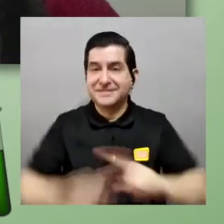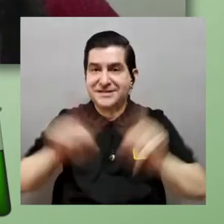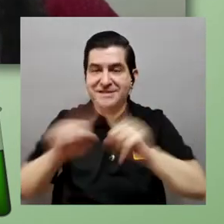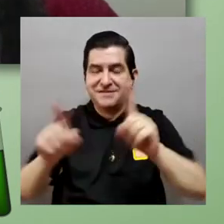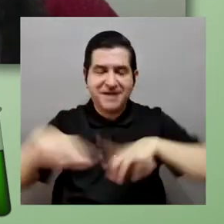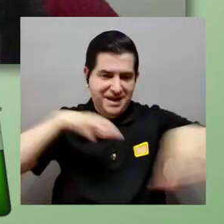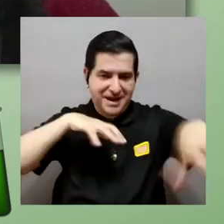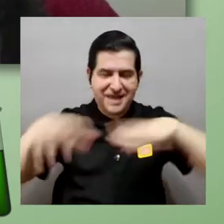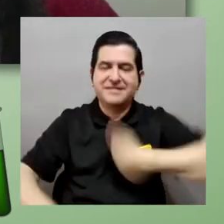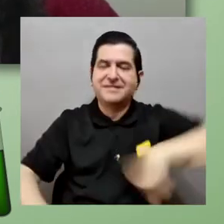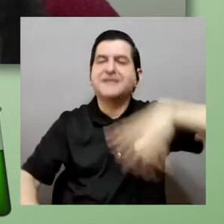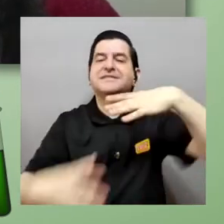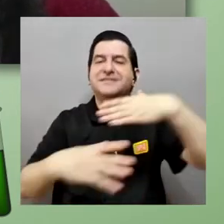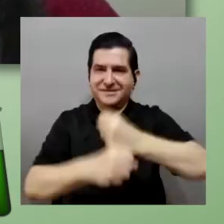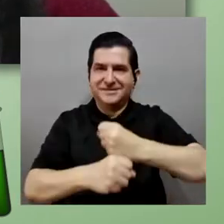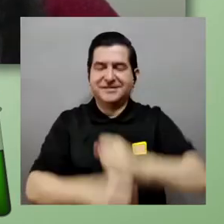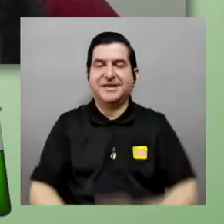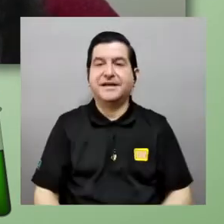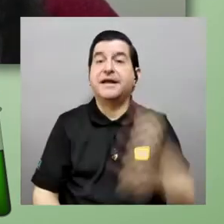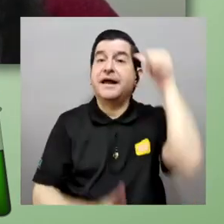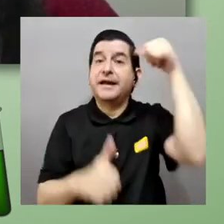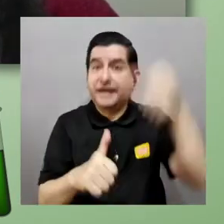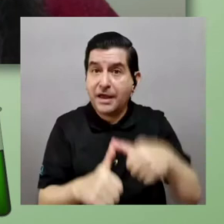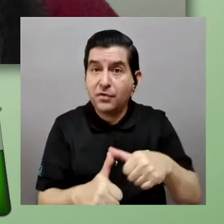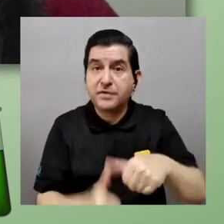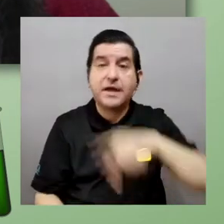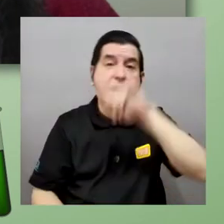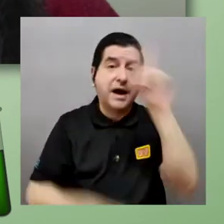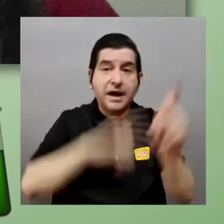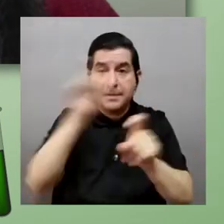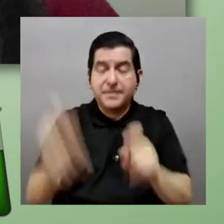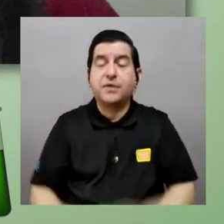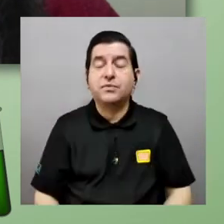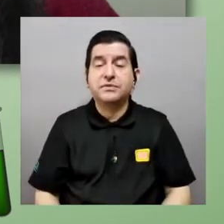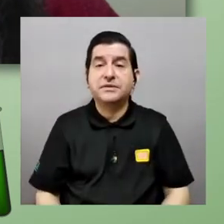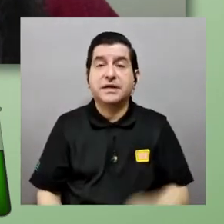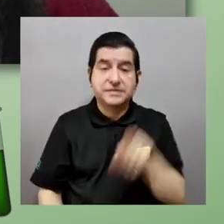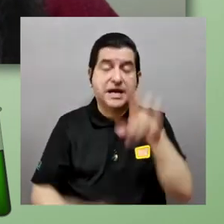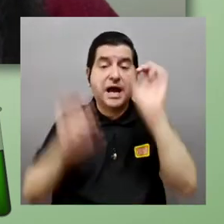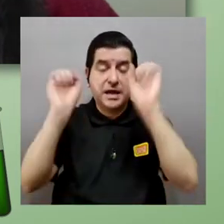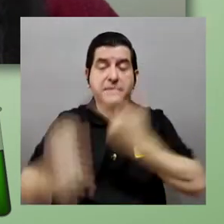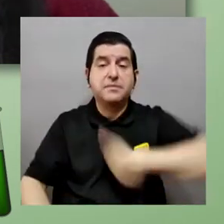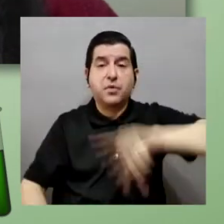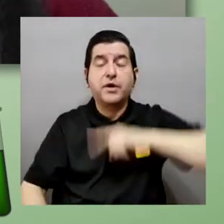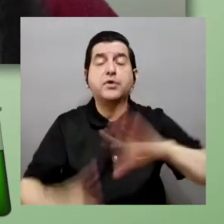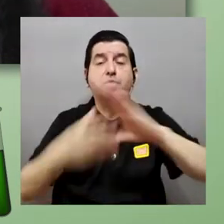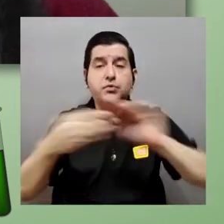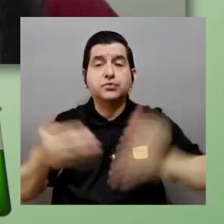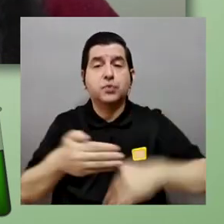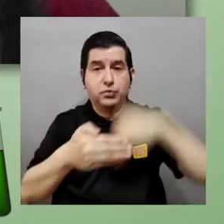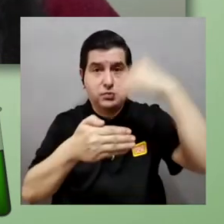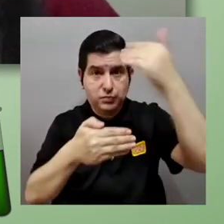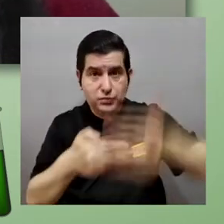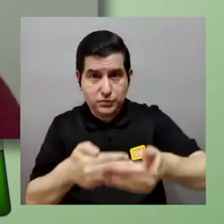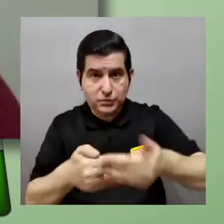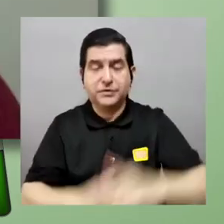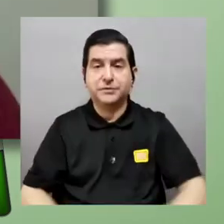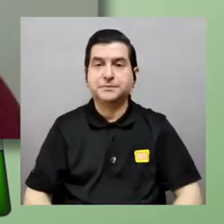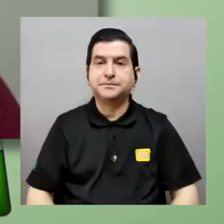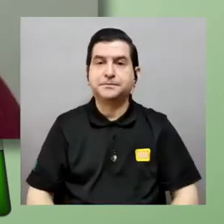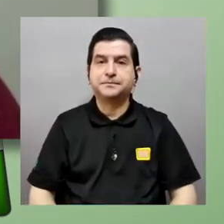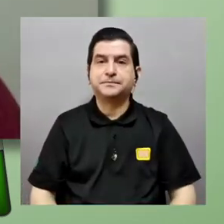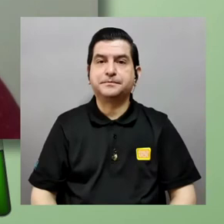serie de actividades que estamos haciendo que recordamos preguntas a través de los medios y las vamos a estar comentando